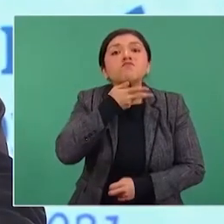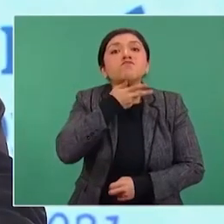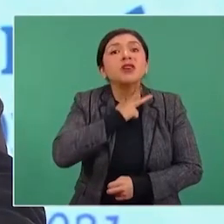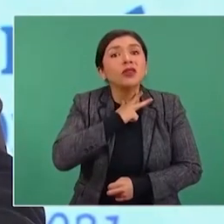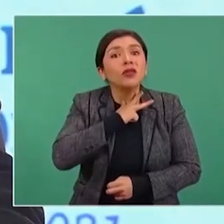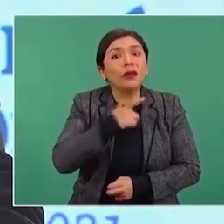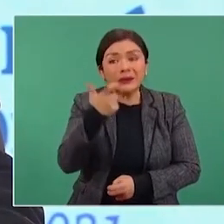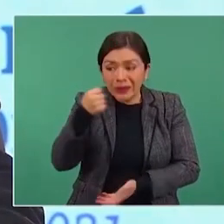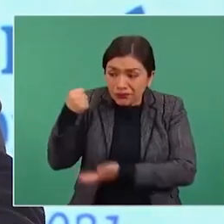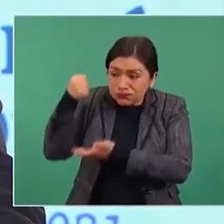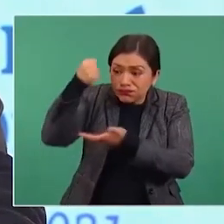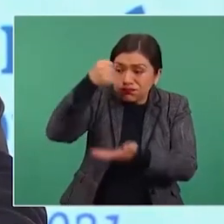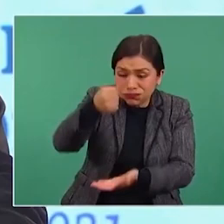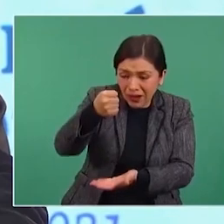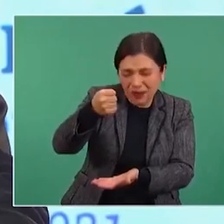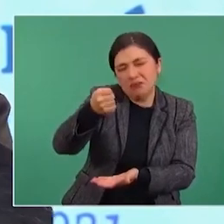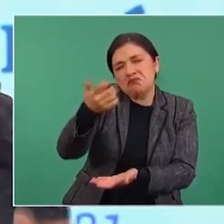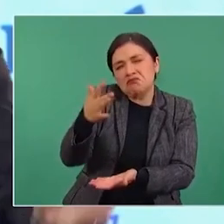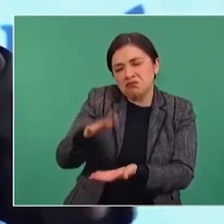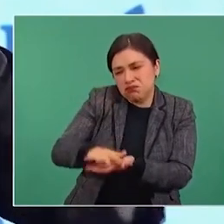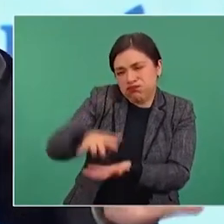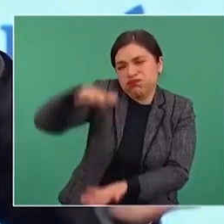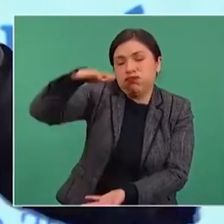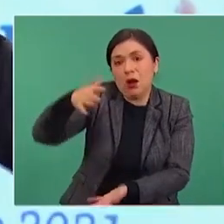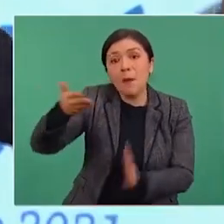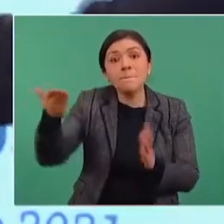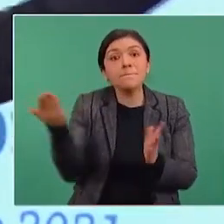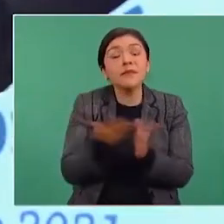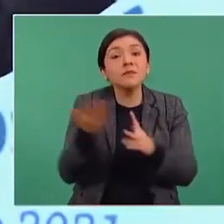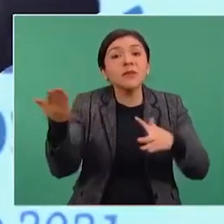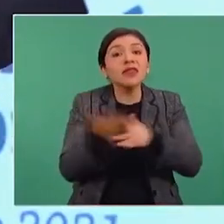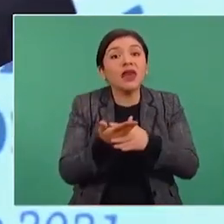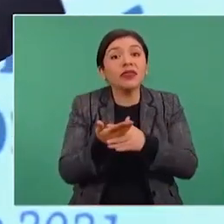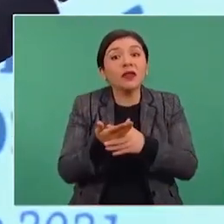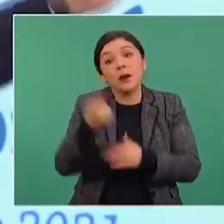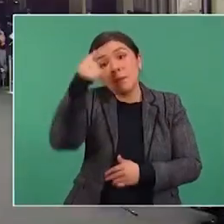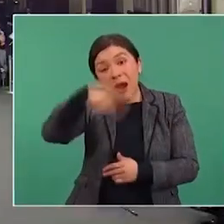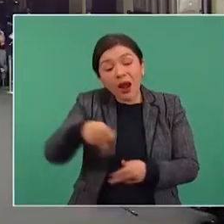La mitad de la inversión en en norte.